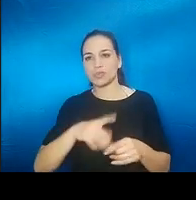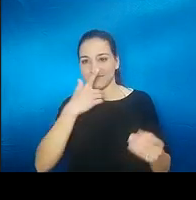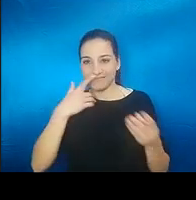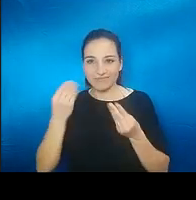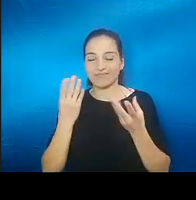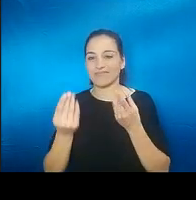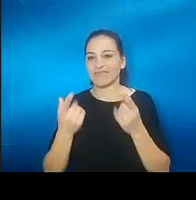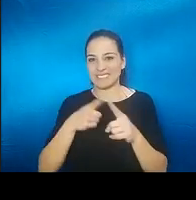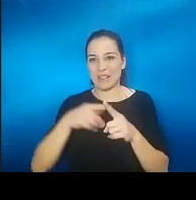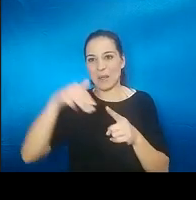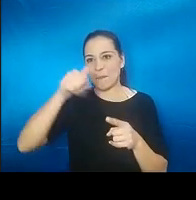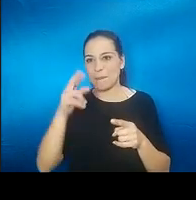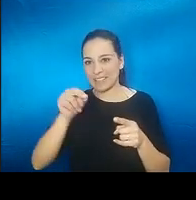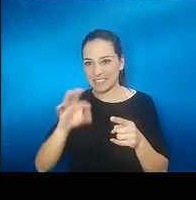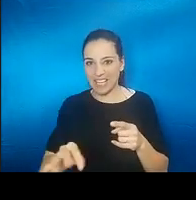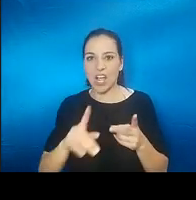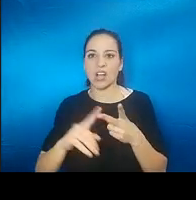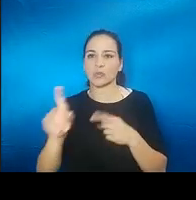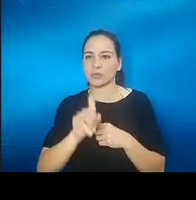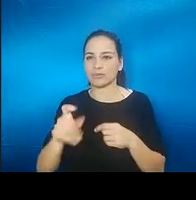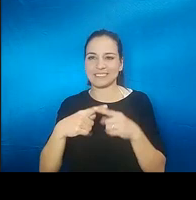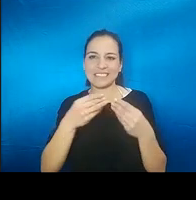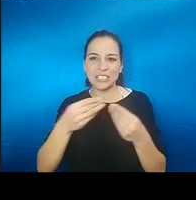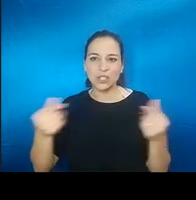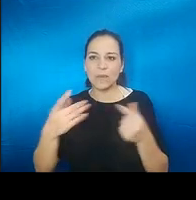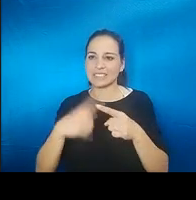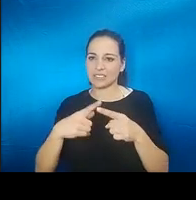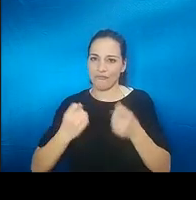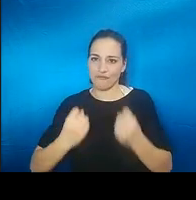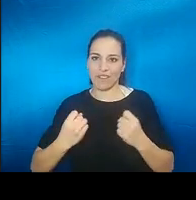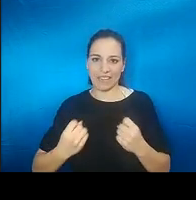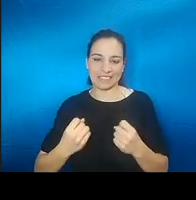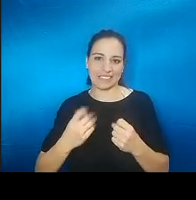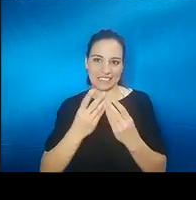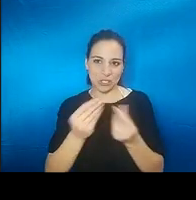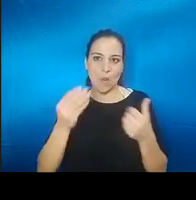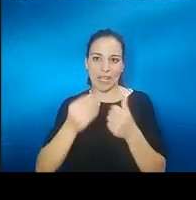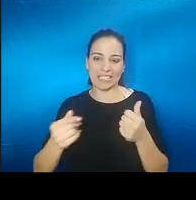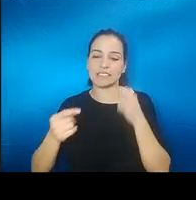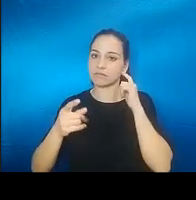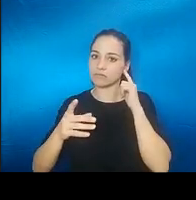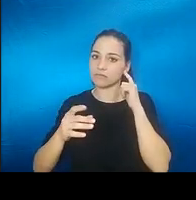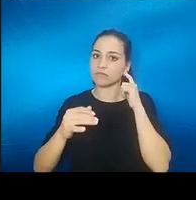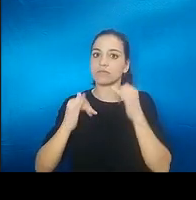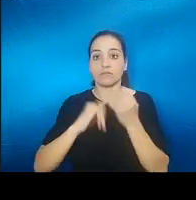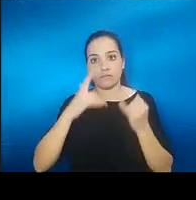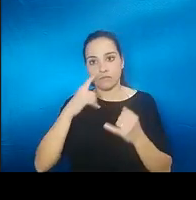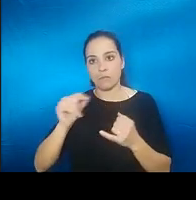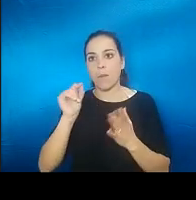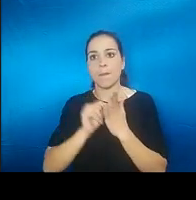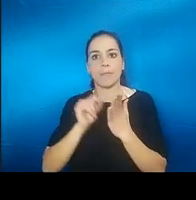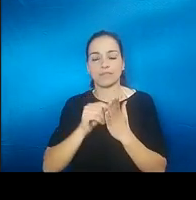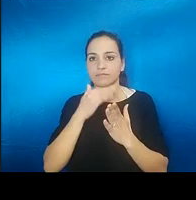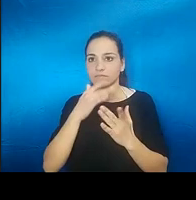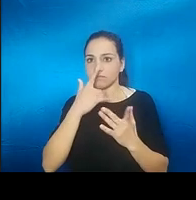triclorometano disolventes muy fuertes pero es verdad que hay hay un punto muy concreto en el que yo noto que dejo de